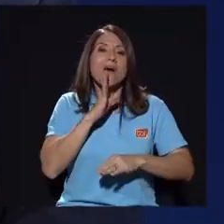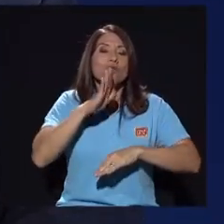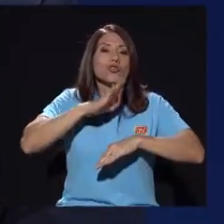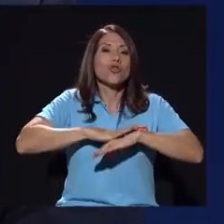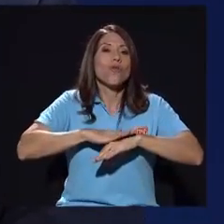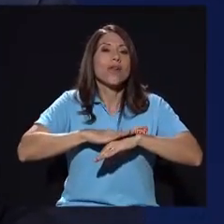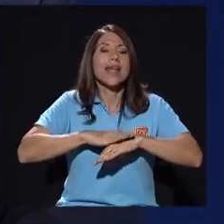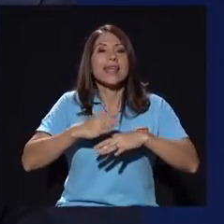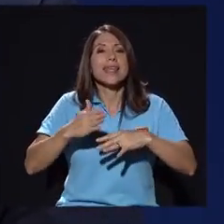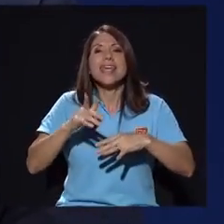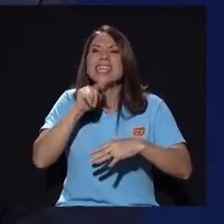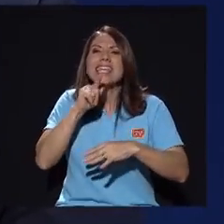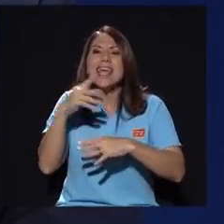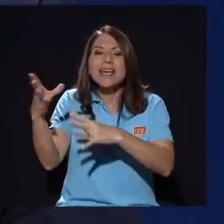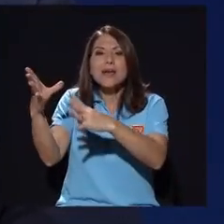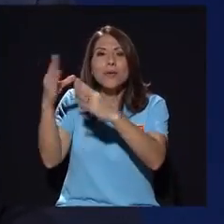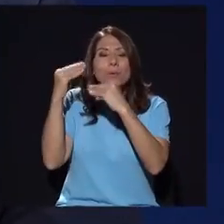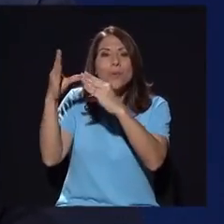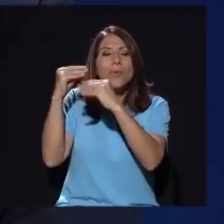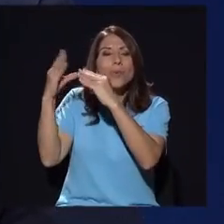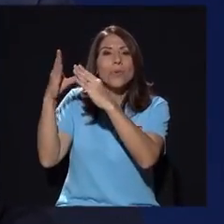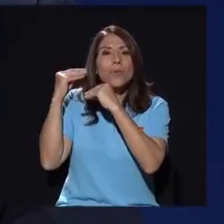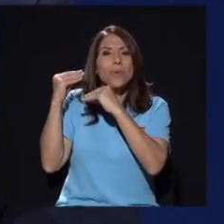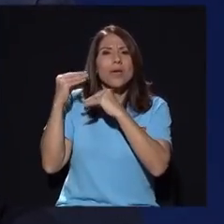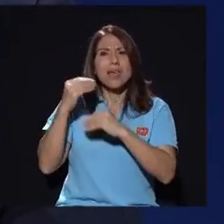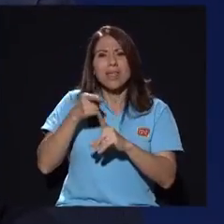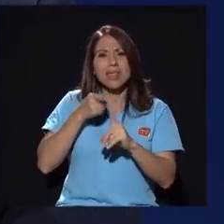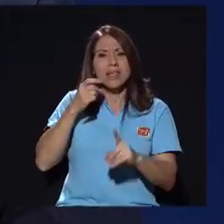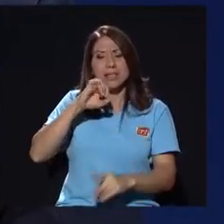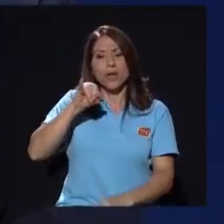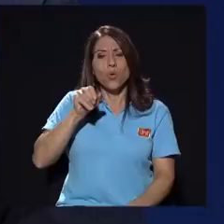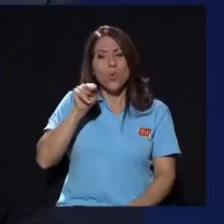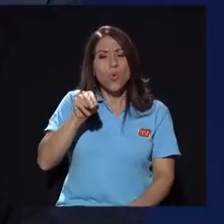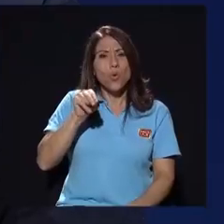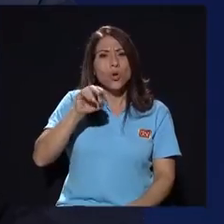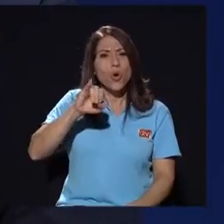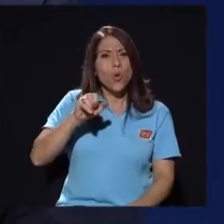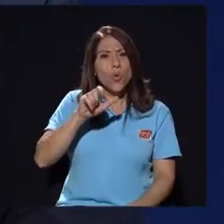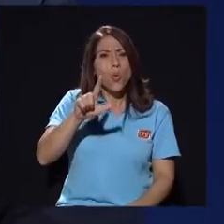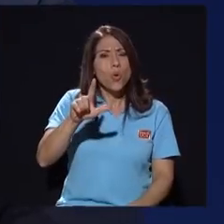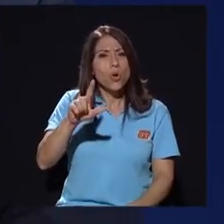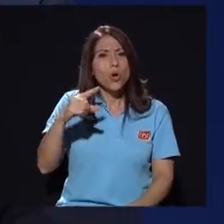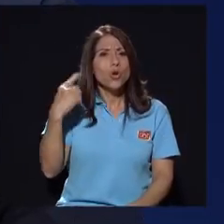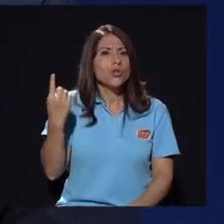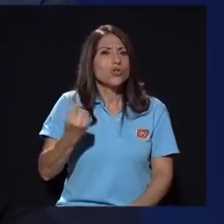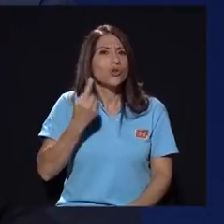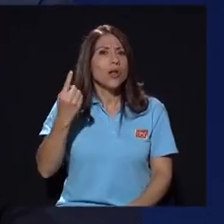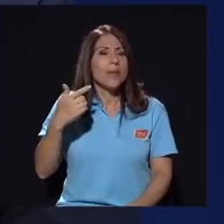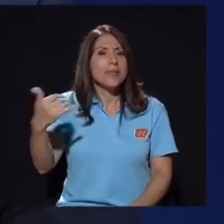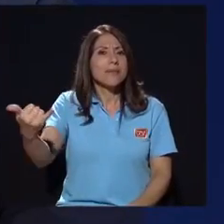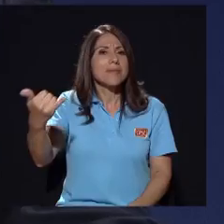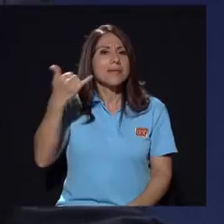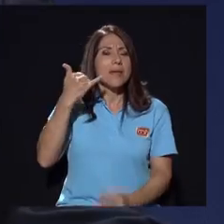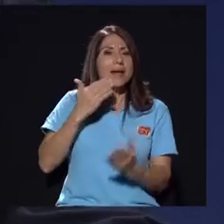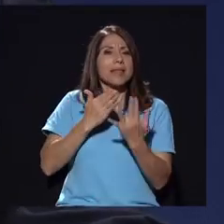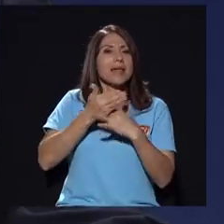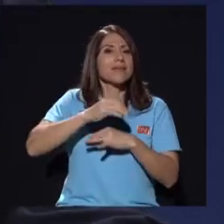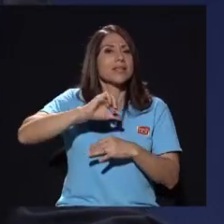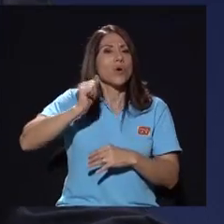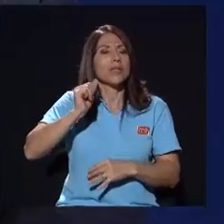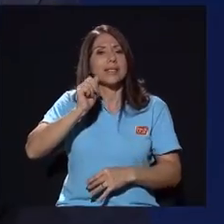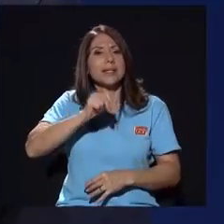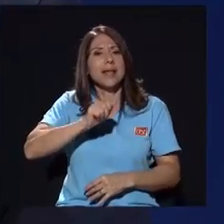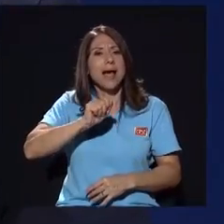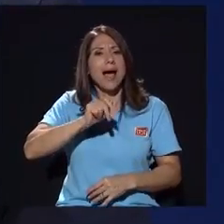estar hablando del mes de julio o julio solo por llamadas de otras aplicaciones nunca has sentido temor